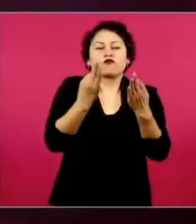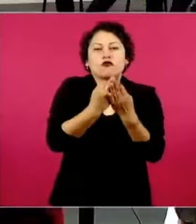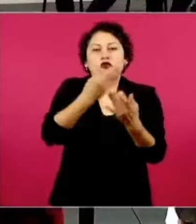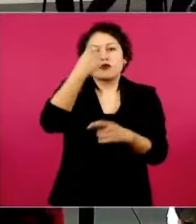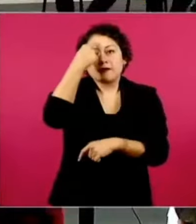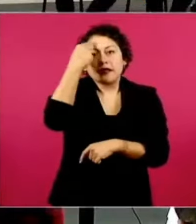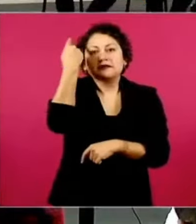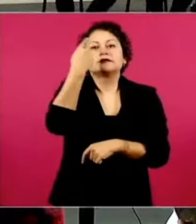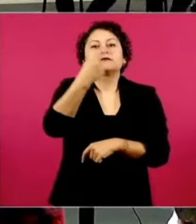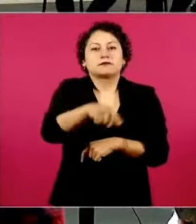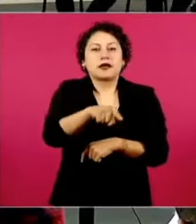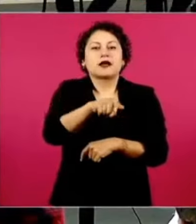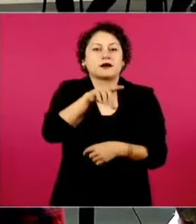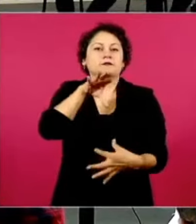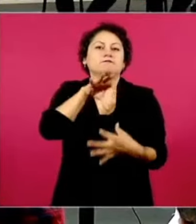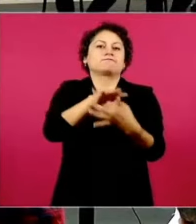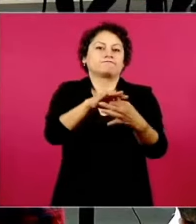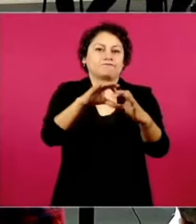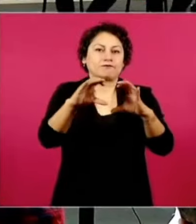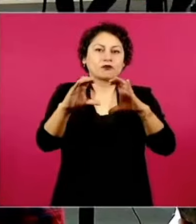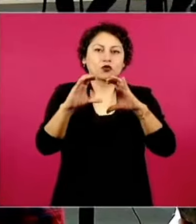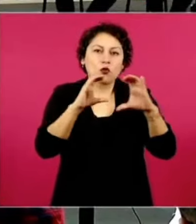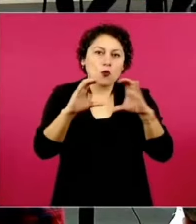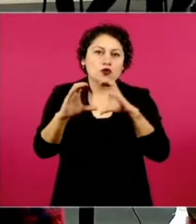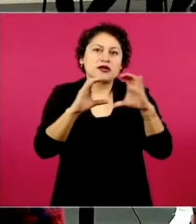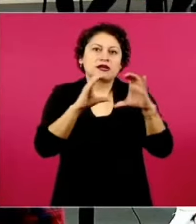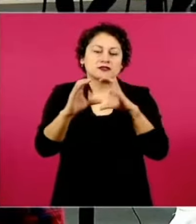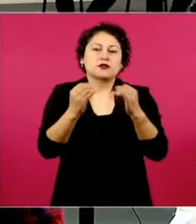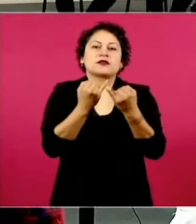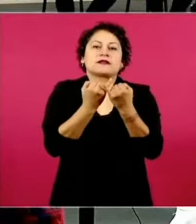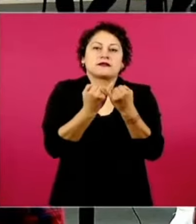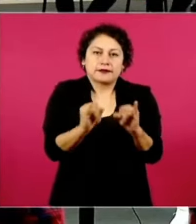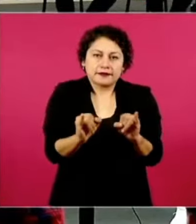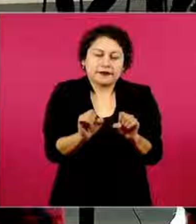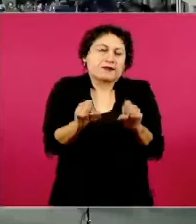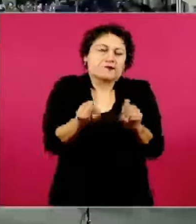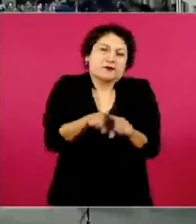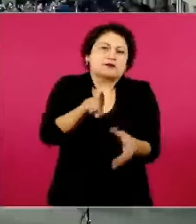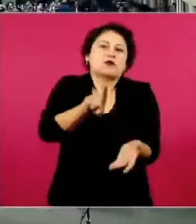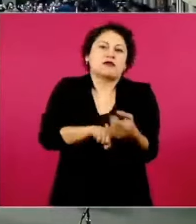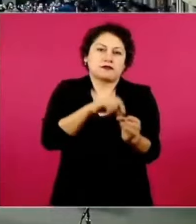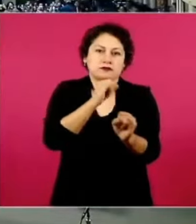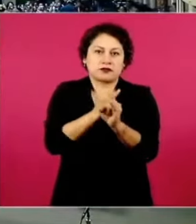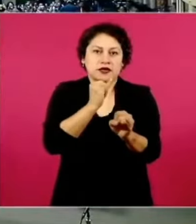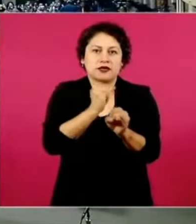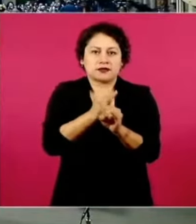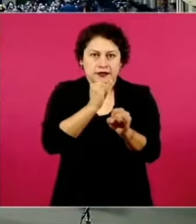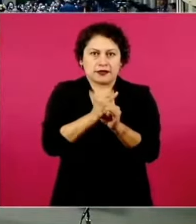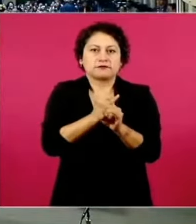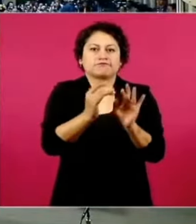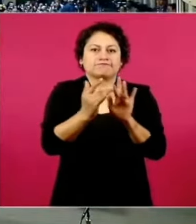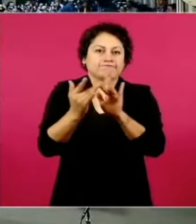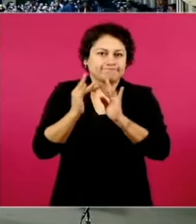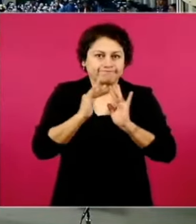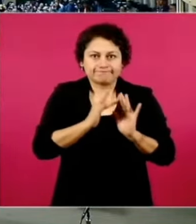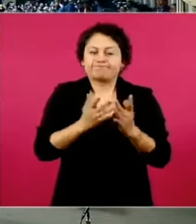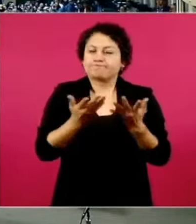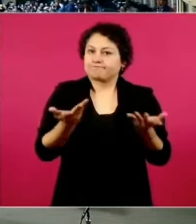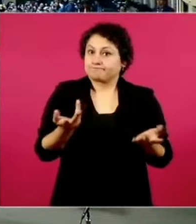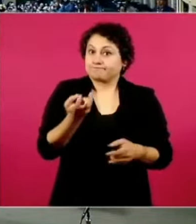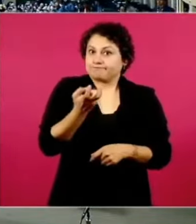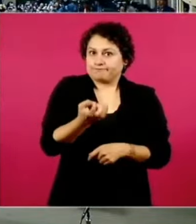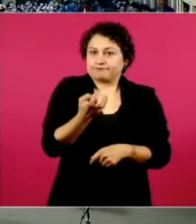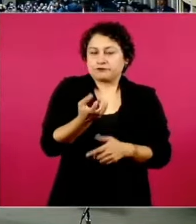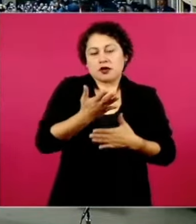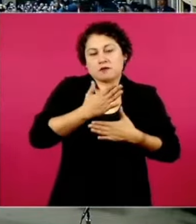de la comunicación independiente, del activismo digital, que es un poco el marco, digamos, desde donde yo